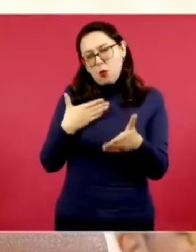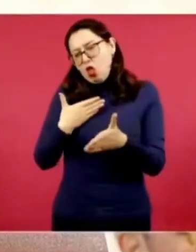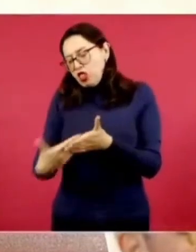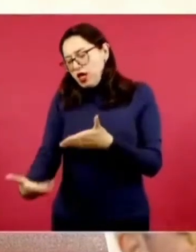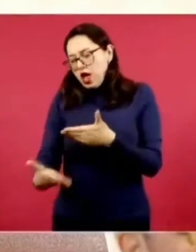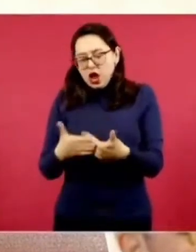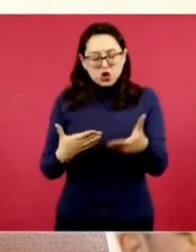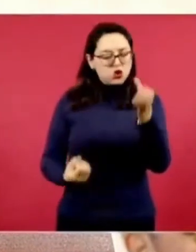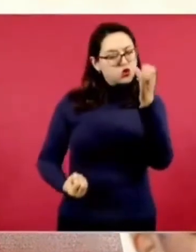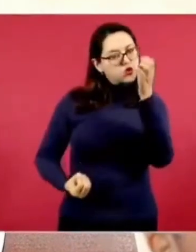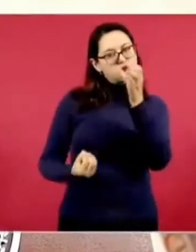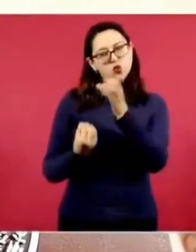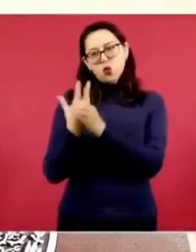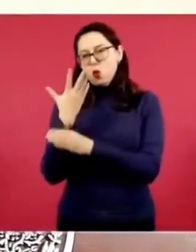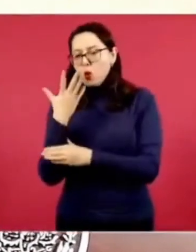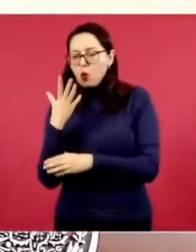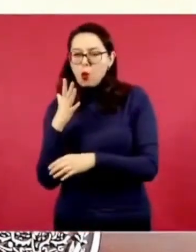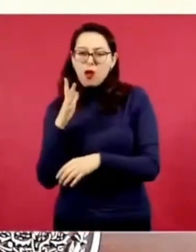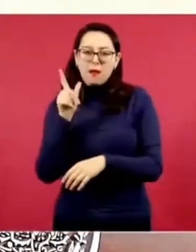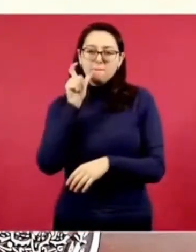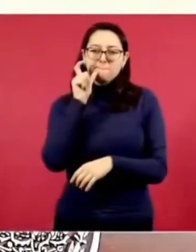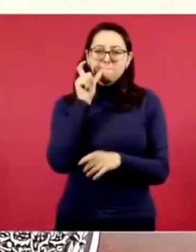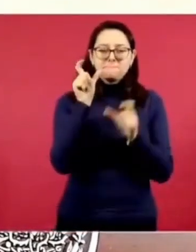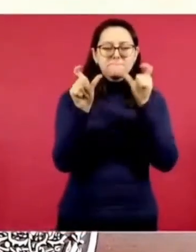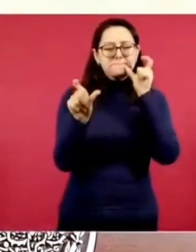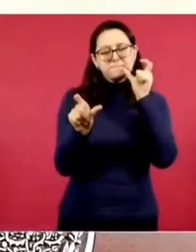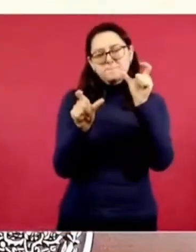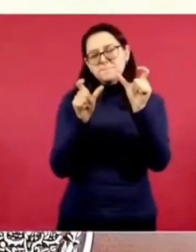con sofismas